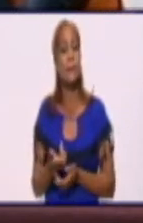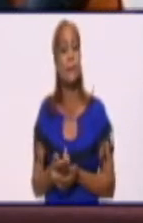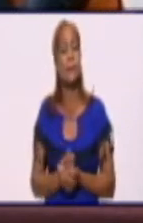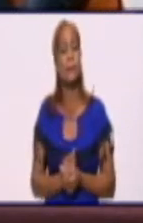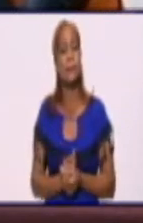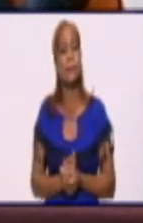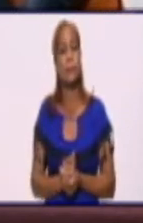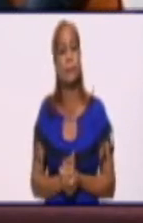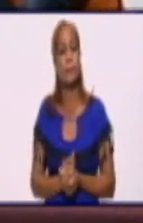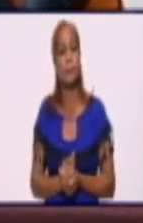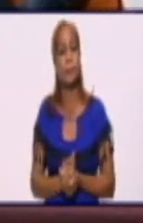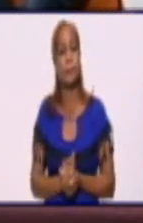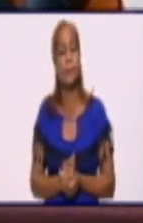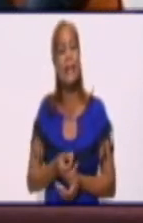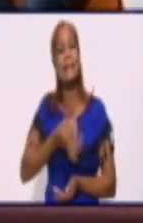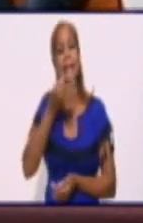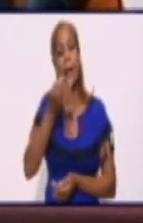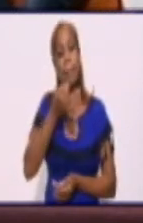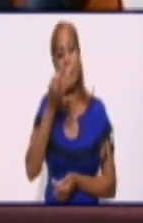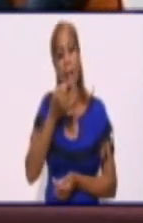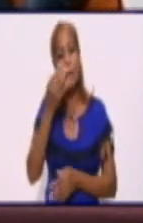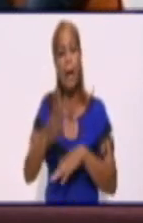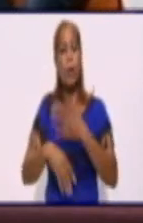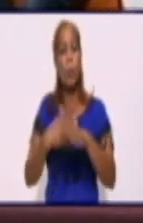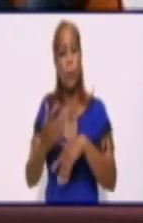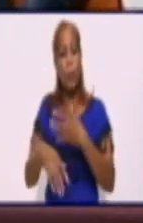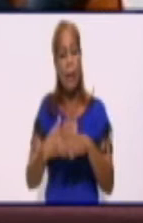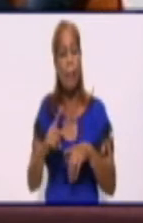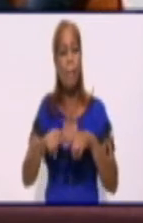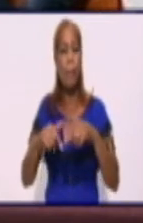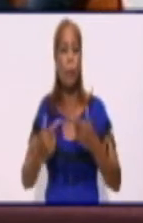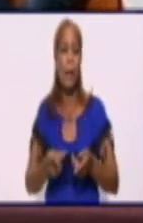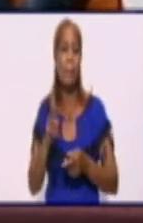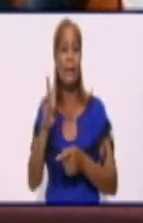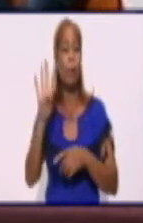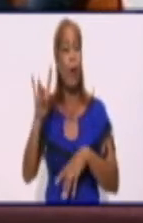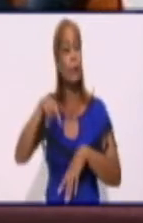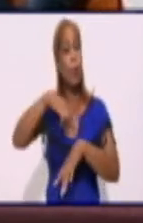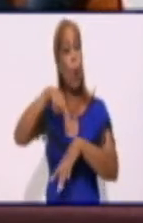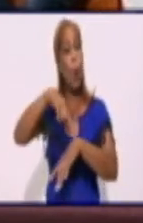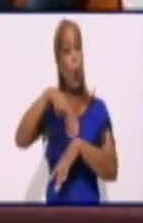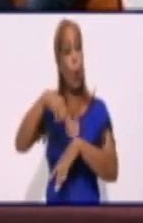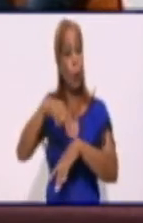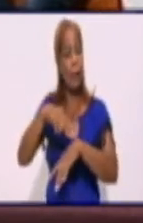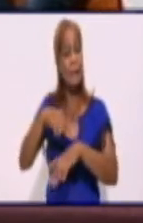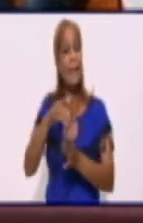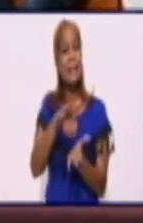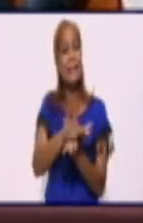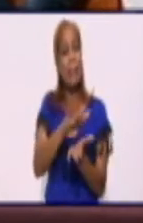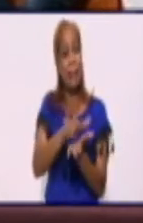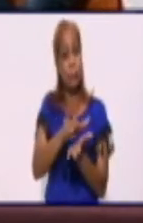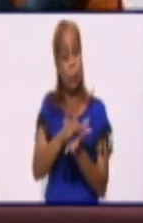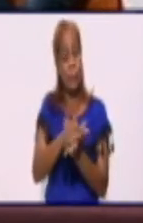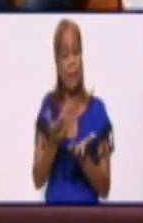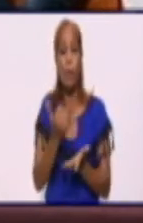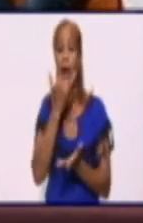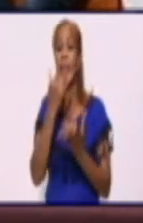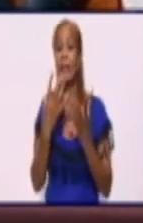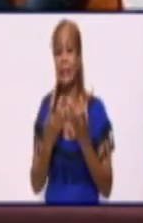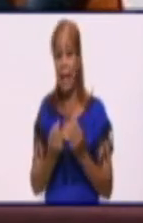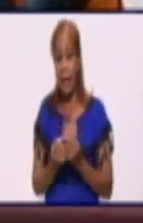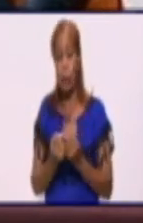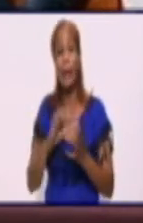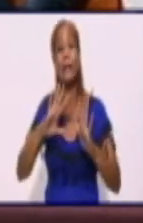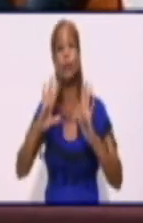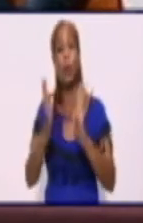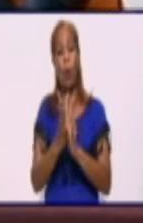explican las causas de por qué durante 24 horas se mantuvieron afectados los clientes en todas